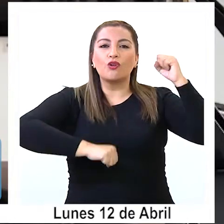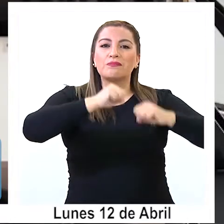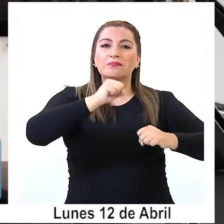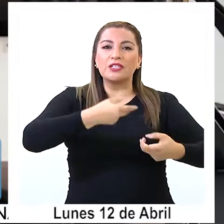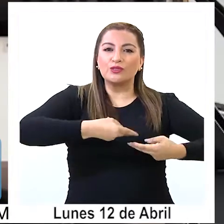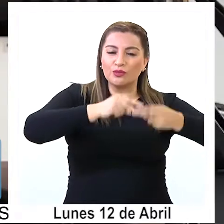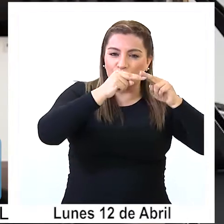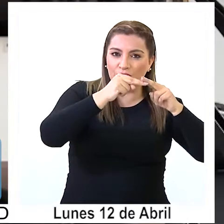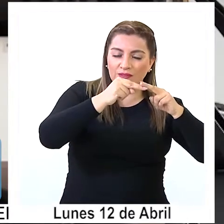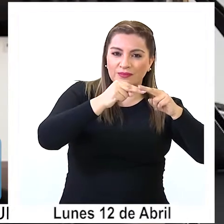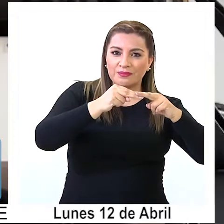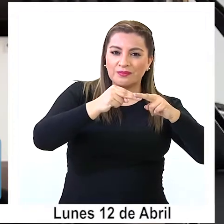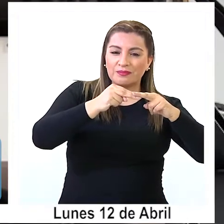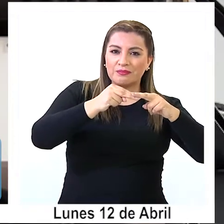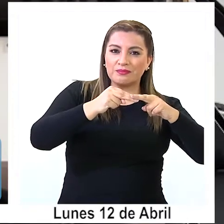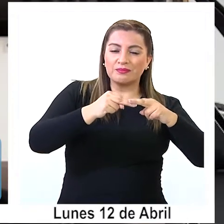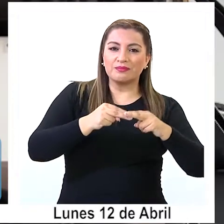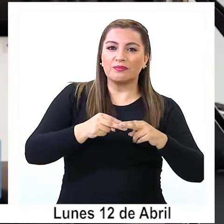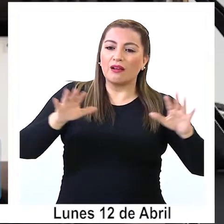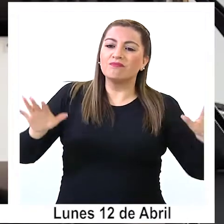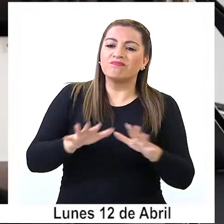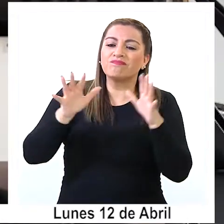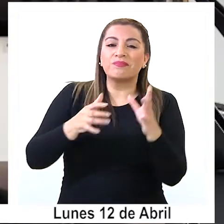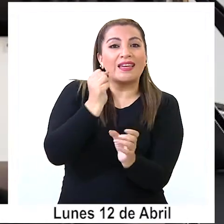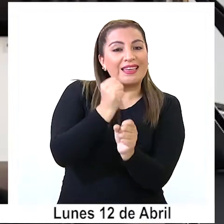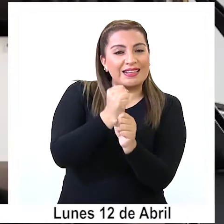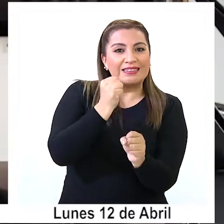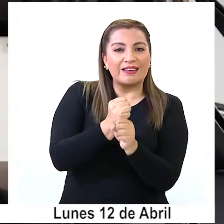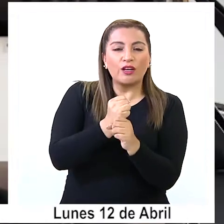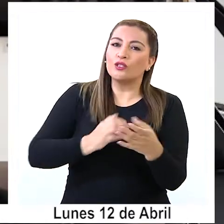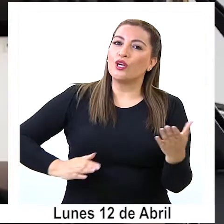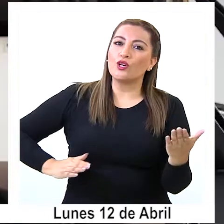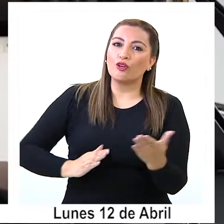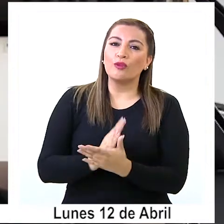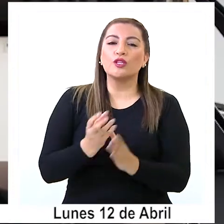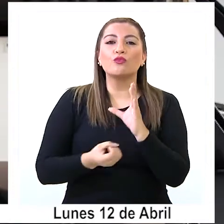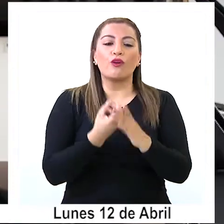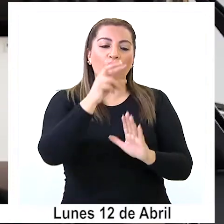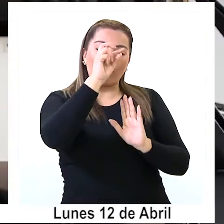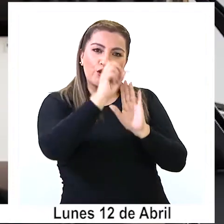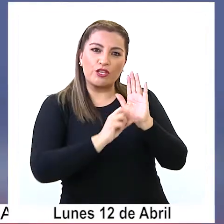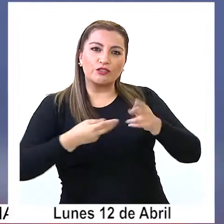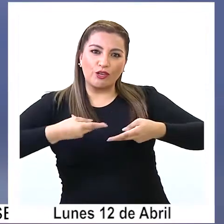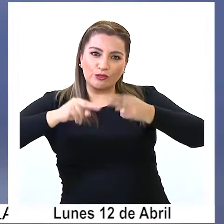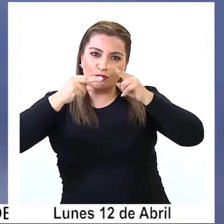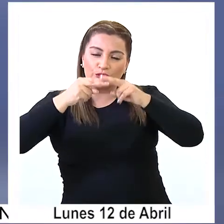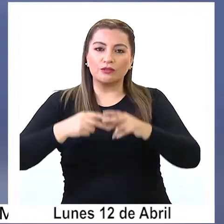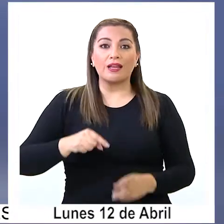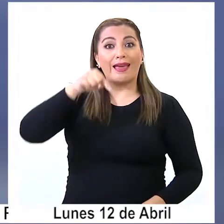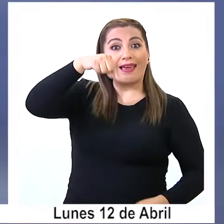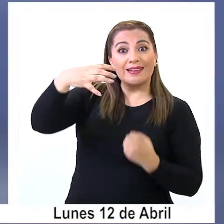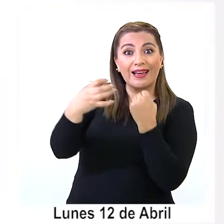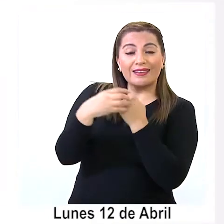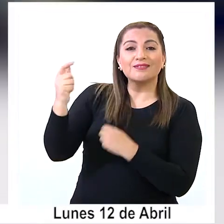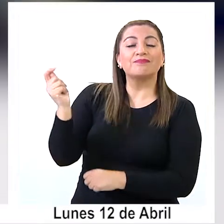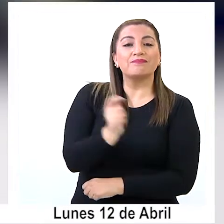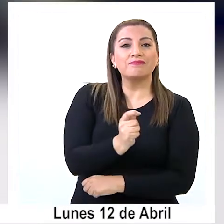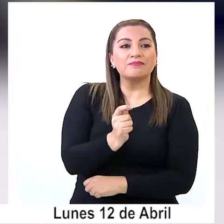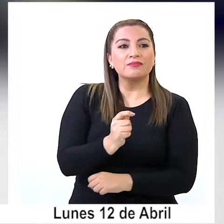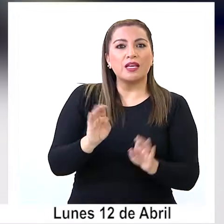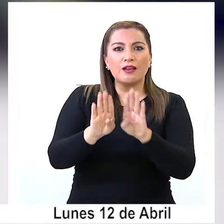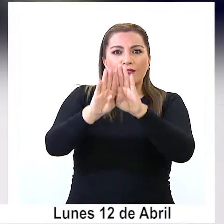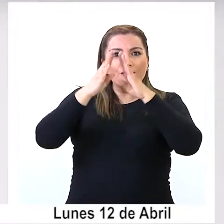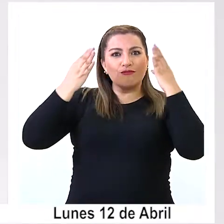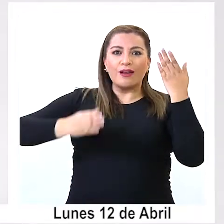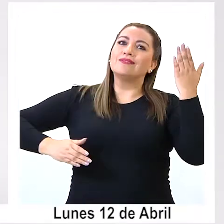aportando así a la reactivación del empleo y al inicio de nuevos proyectos de construcción. En nuestra región, el